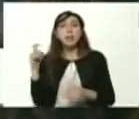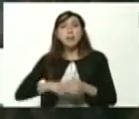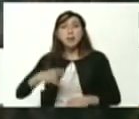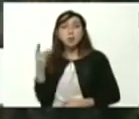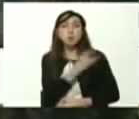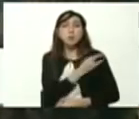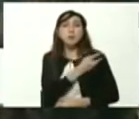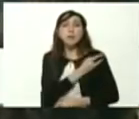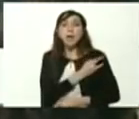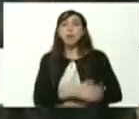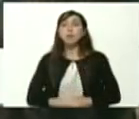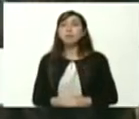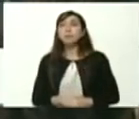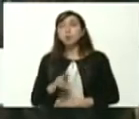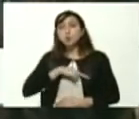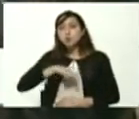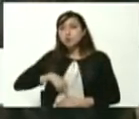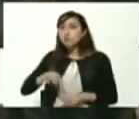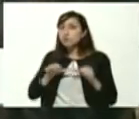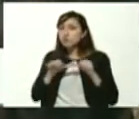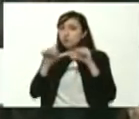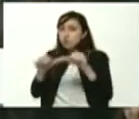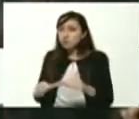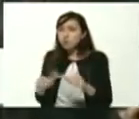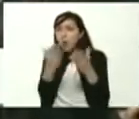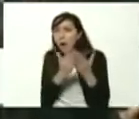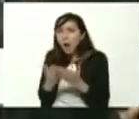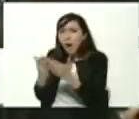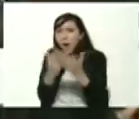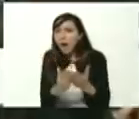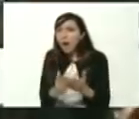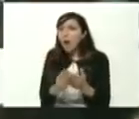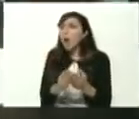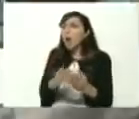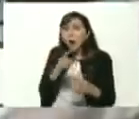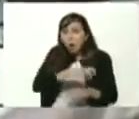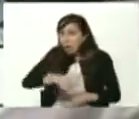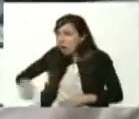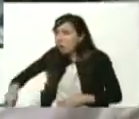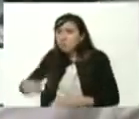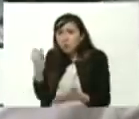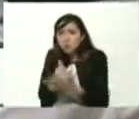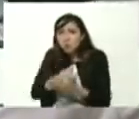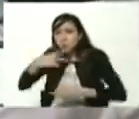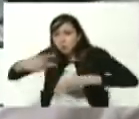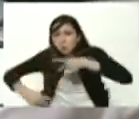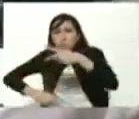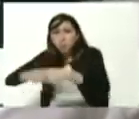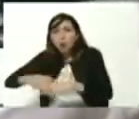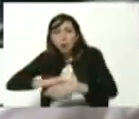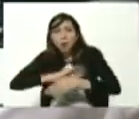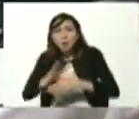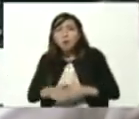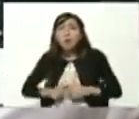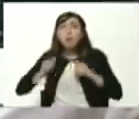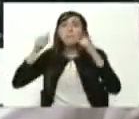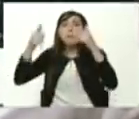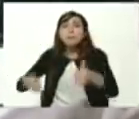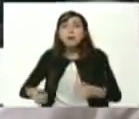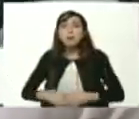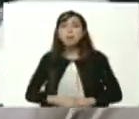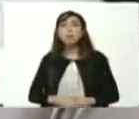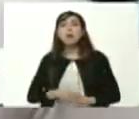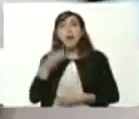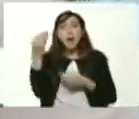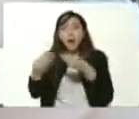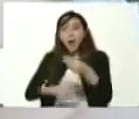este momento nosotros aquí mantenemos a los estudiantes y registrándolos nosotros estamos aquí desde la mañana haciendo